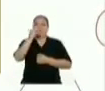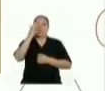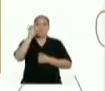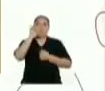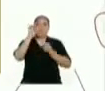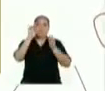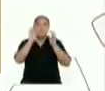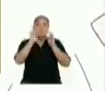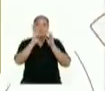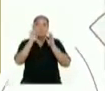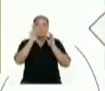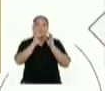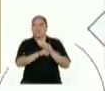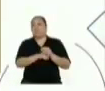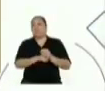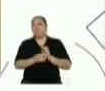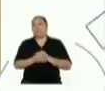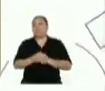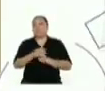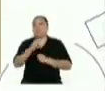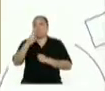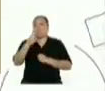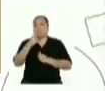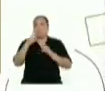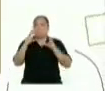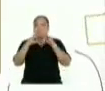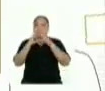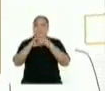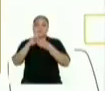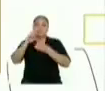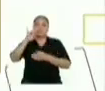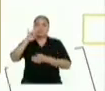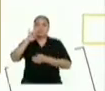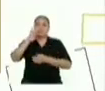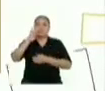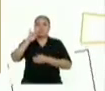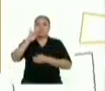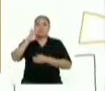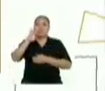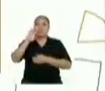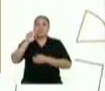algunas imágenes. La segunda es un octaedro de Rubik.